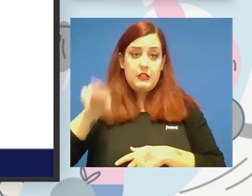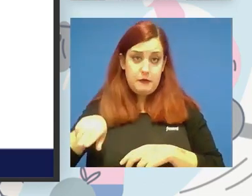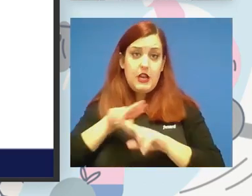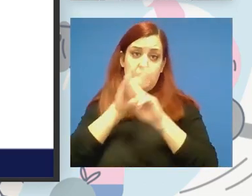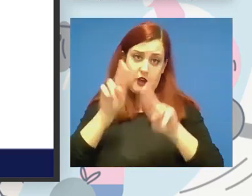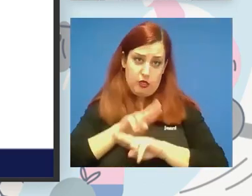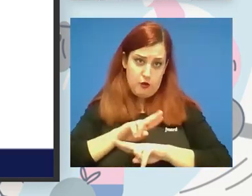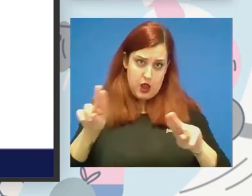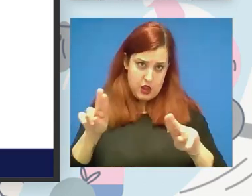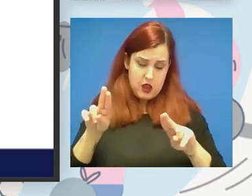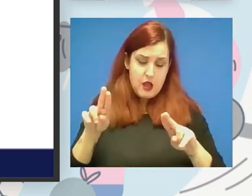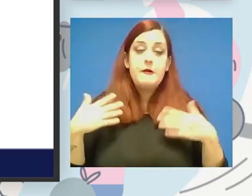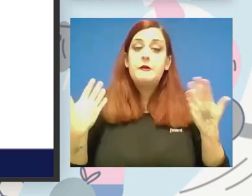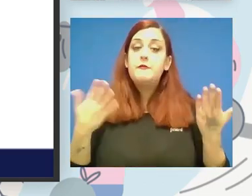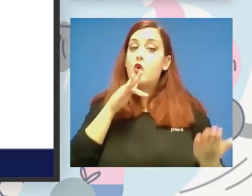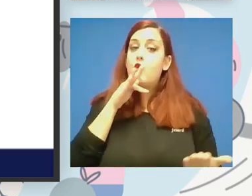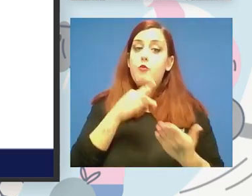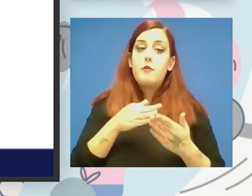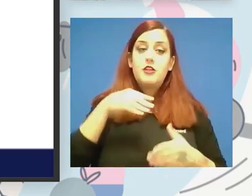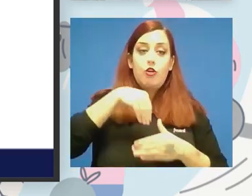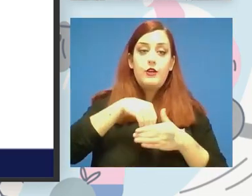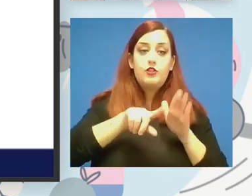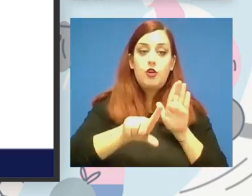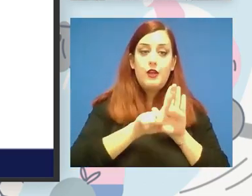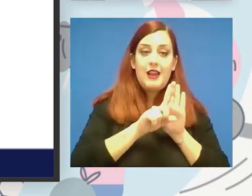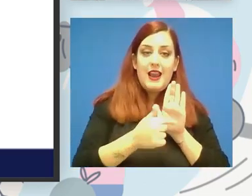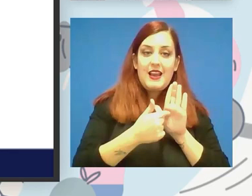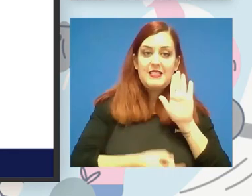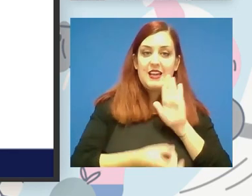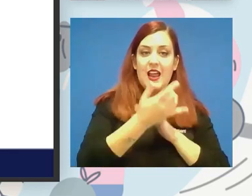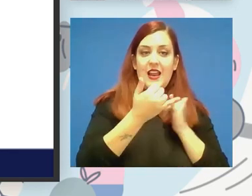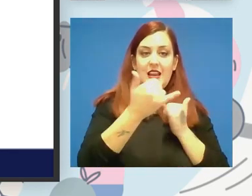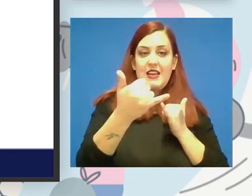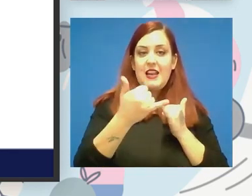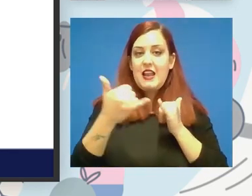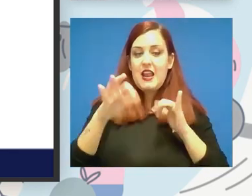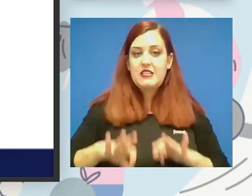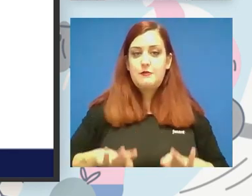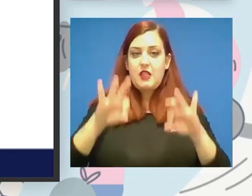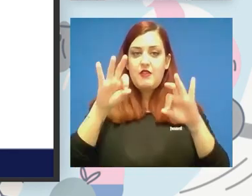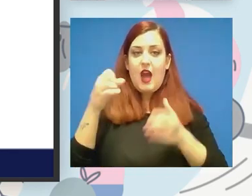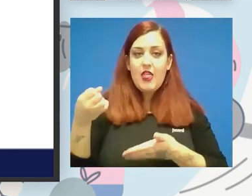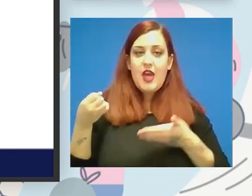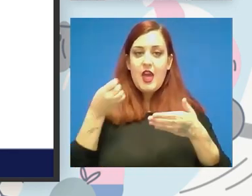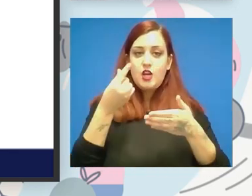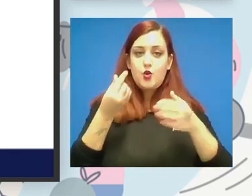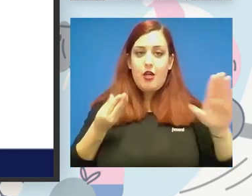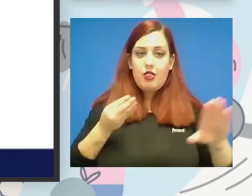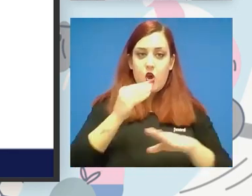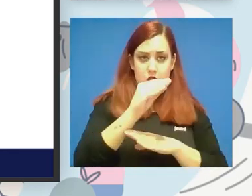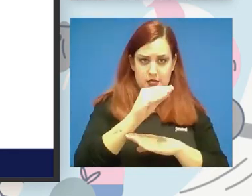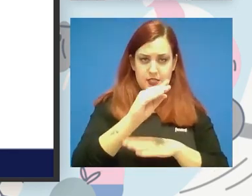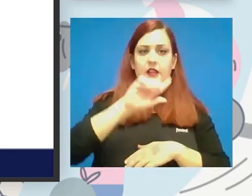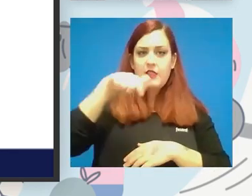un compromiso dentro de la ley es que se establecerán líneas específicas de subvenciones y otras vías ahora lo